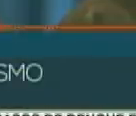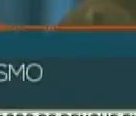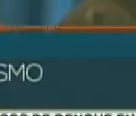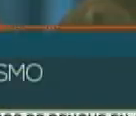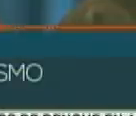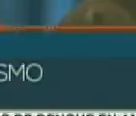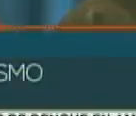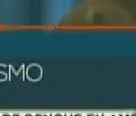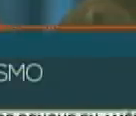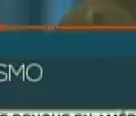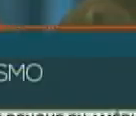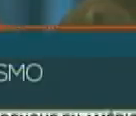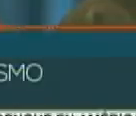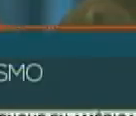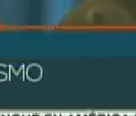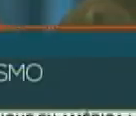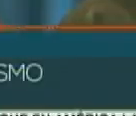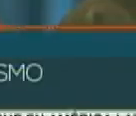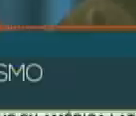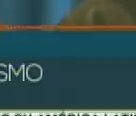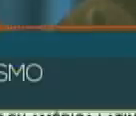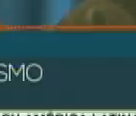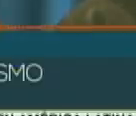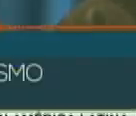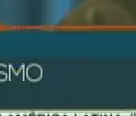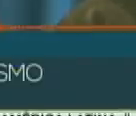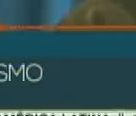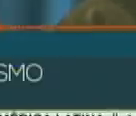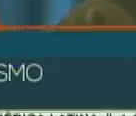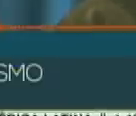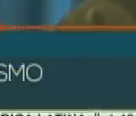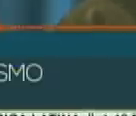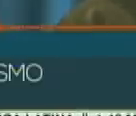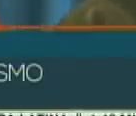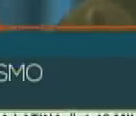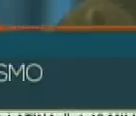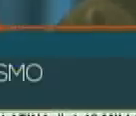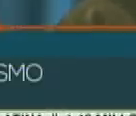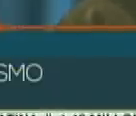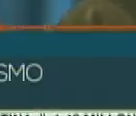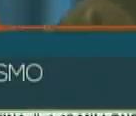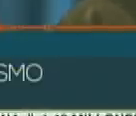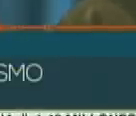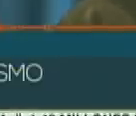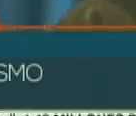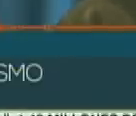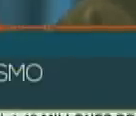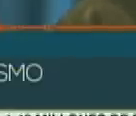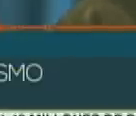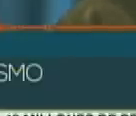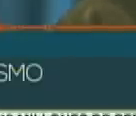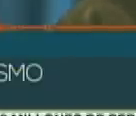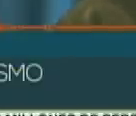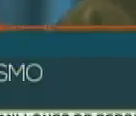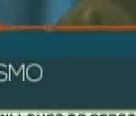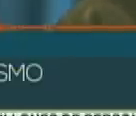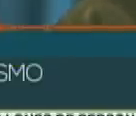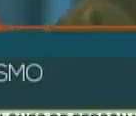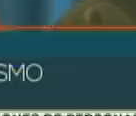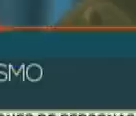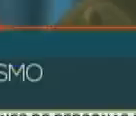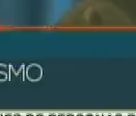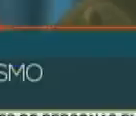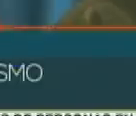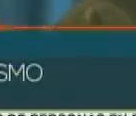inmediatamente después del desfile. Nos recibió, almorzamos juntos, con la